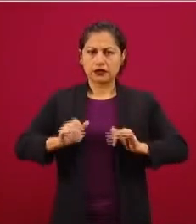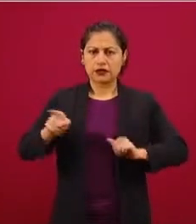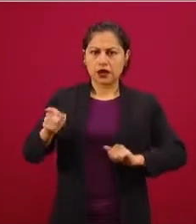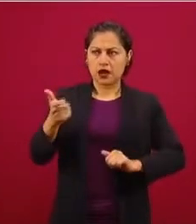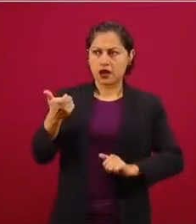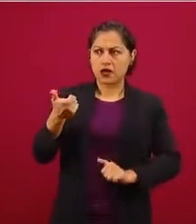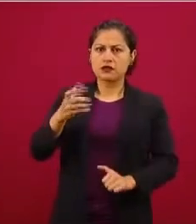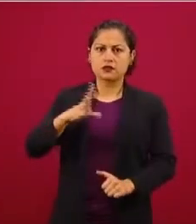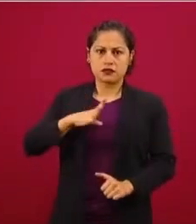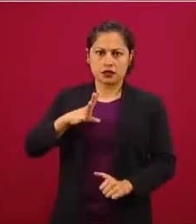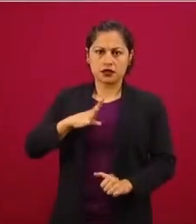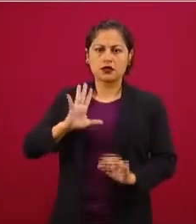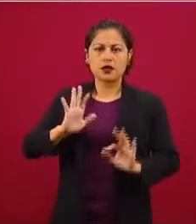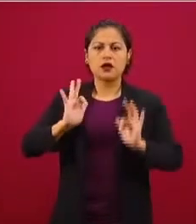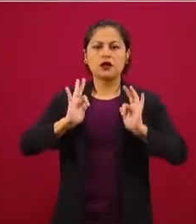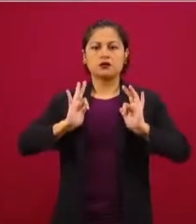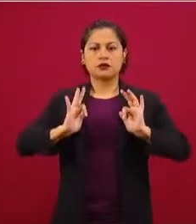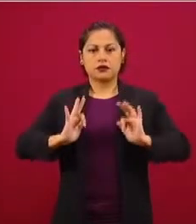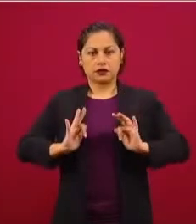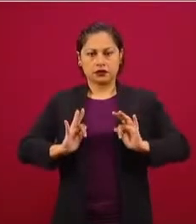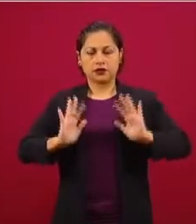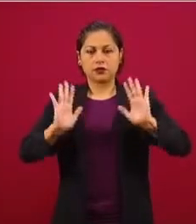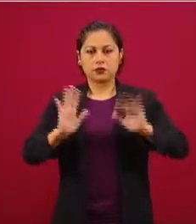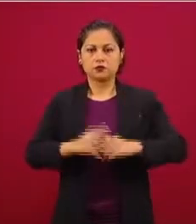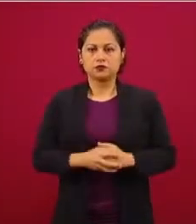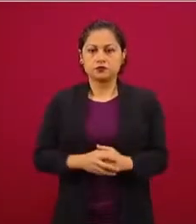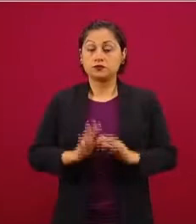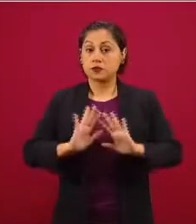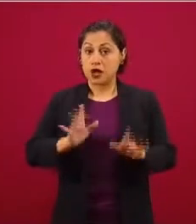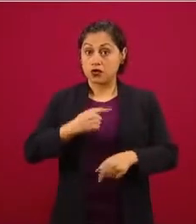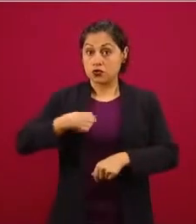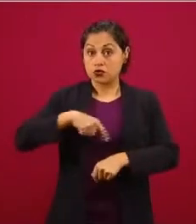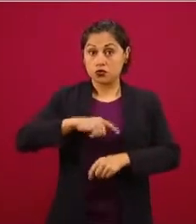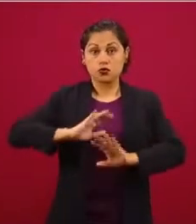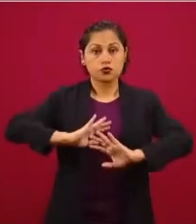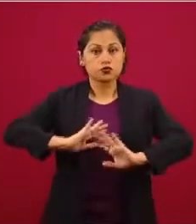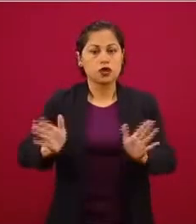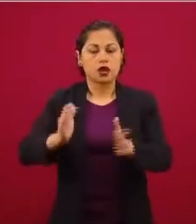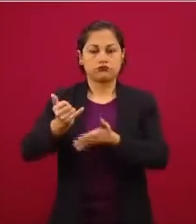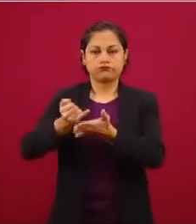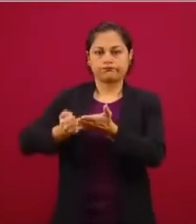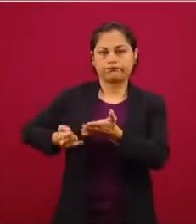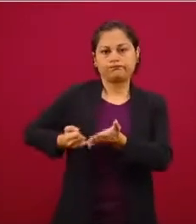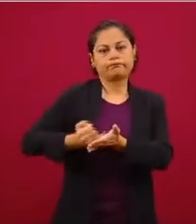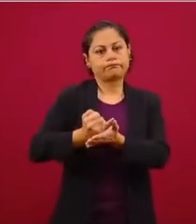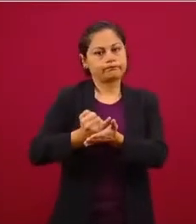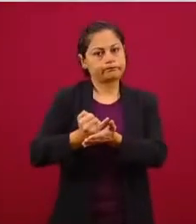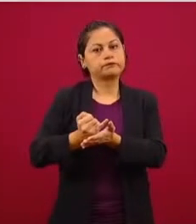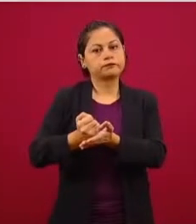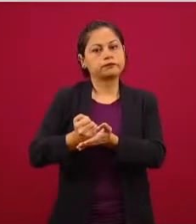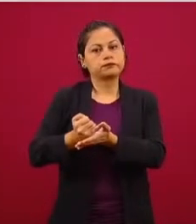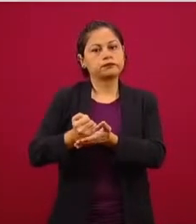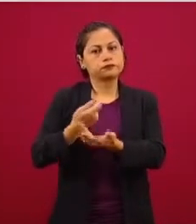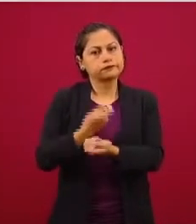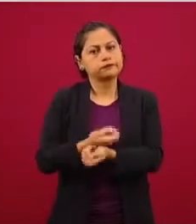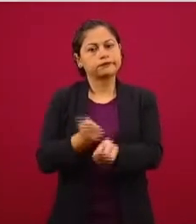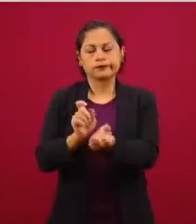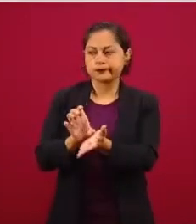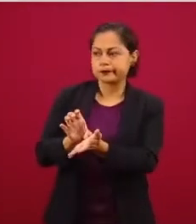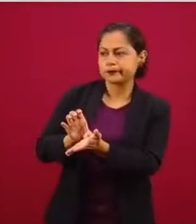Entonces, ya tomamos esta decisión, es entregarles